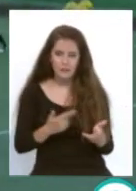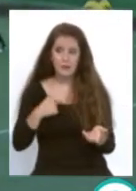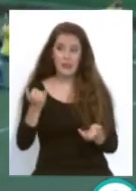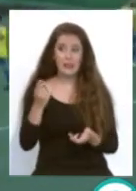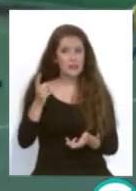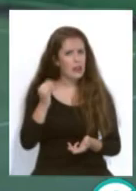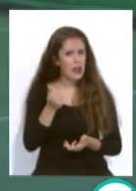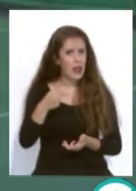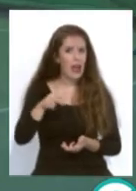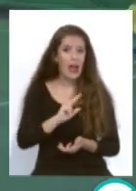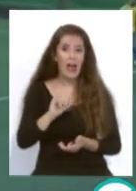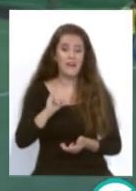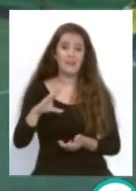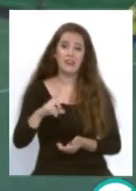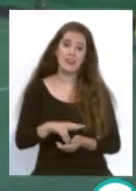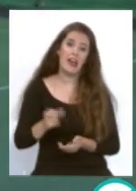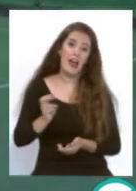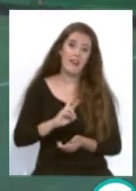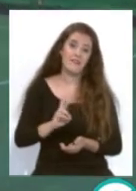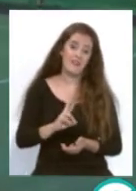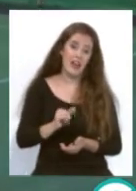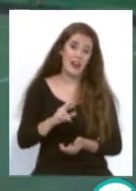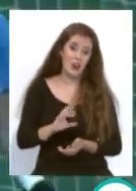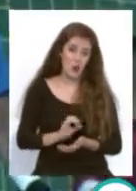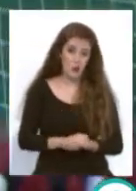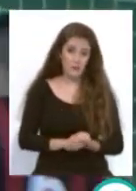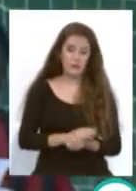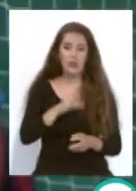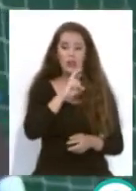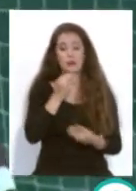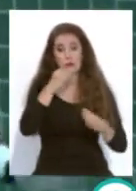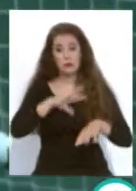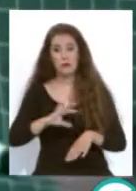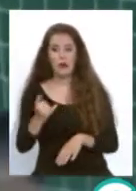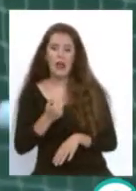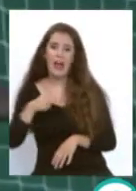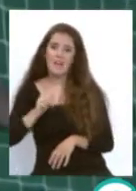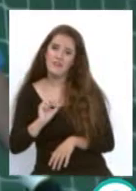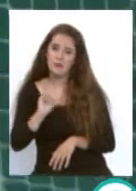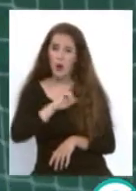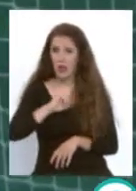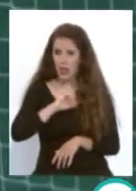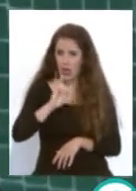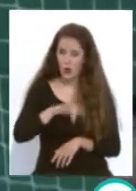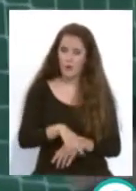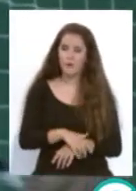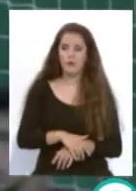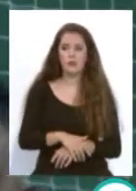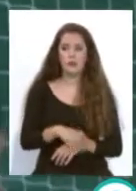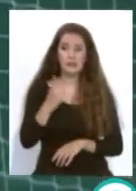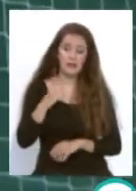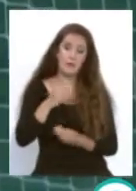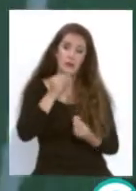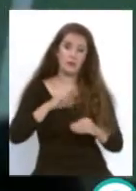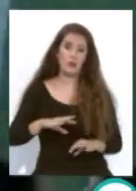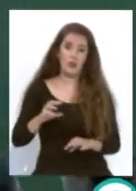Javi Navarro que después fue sustituido por Javi Moreno Chapela también entró en sustitución de